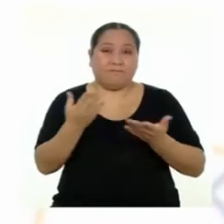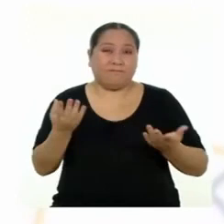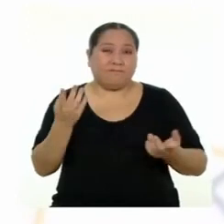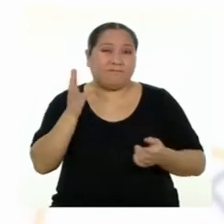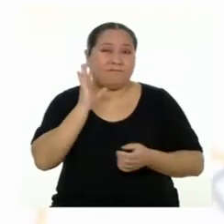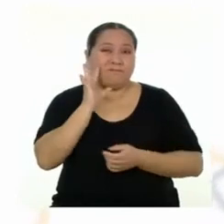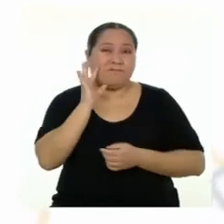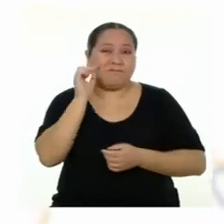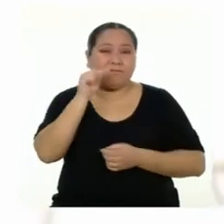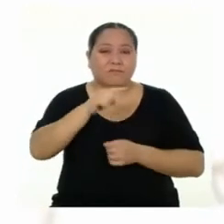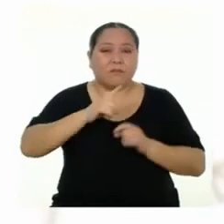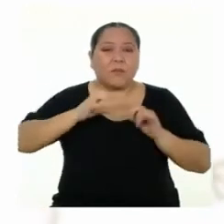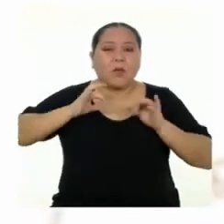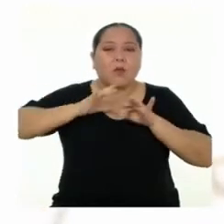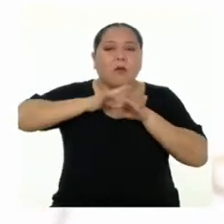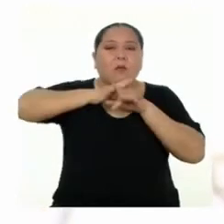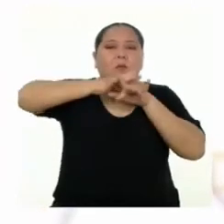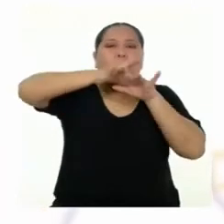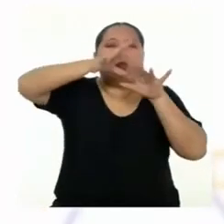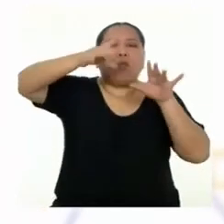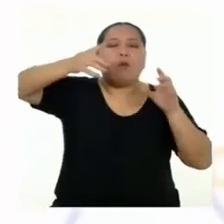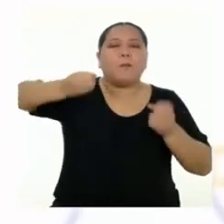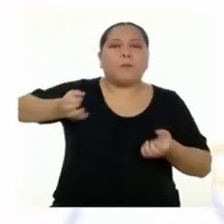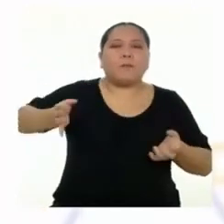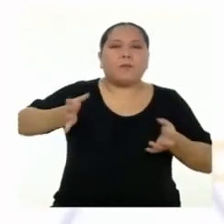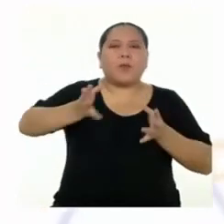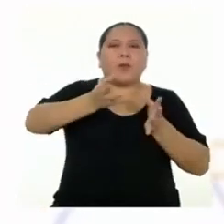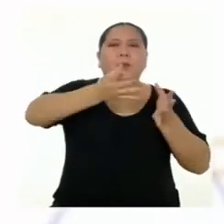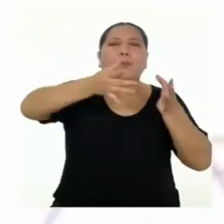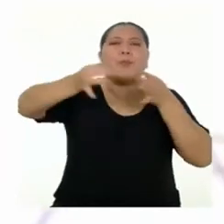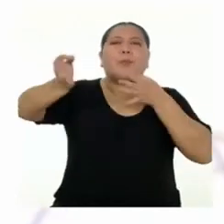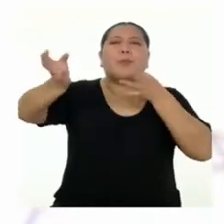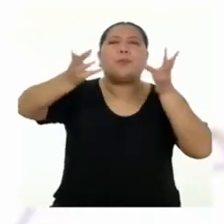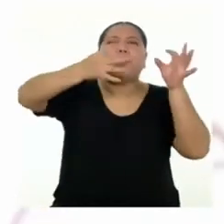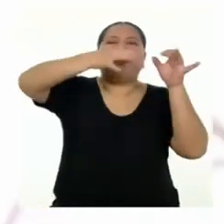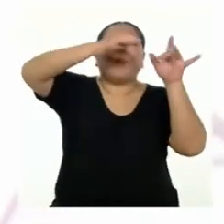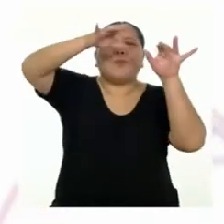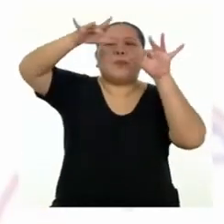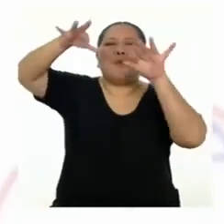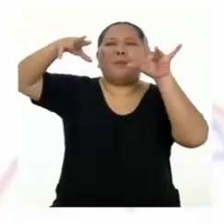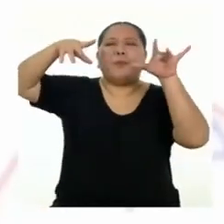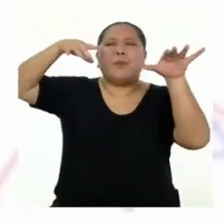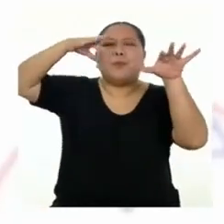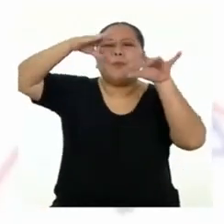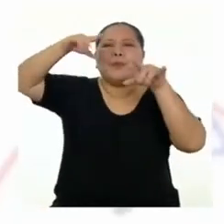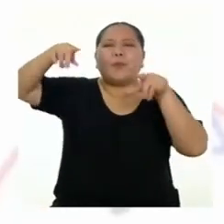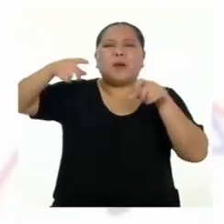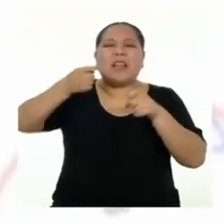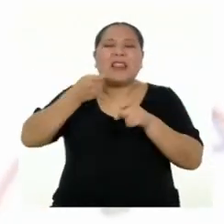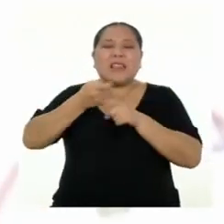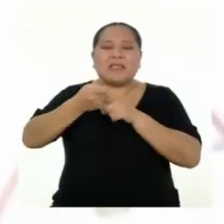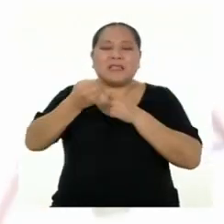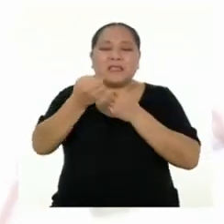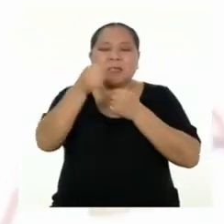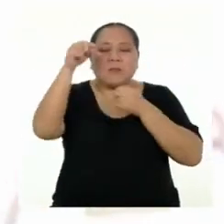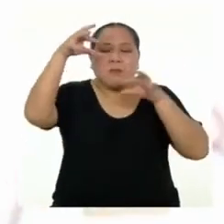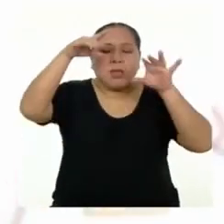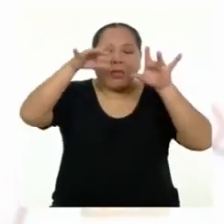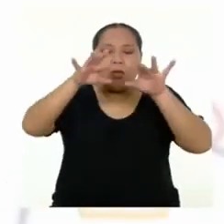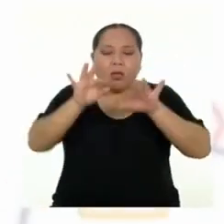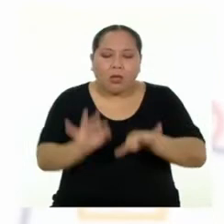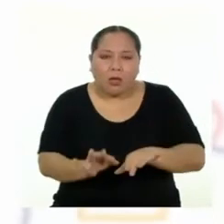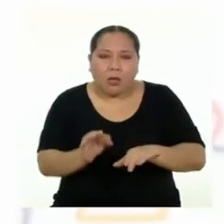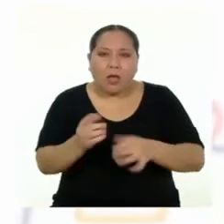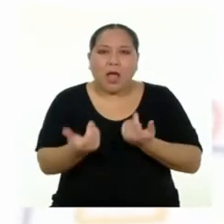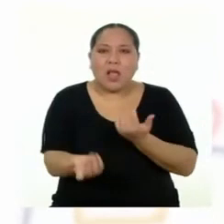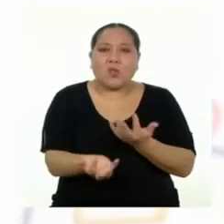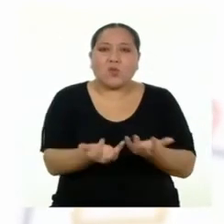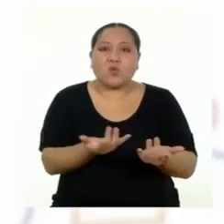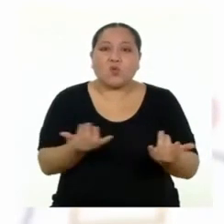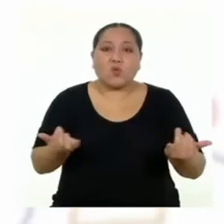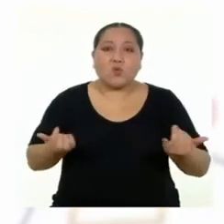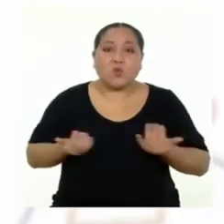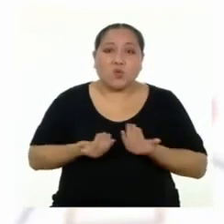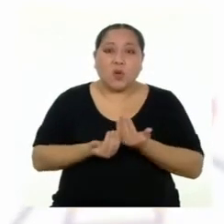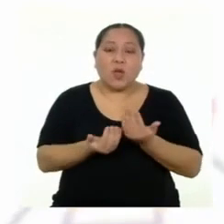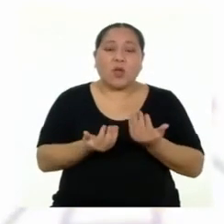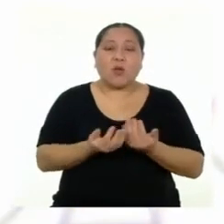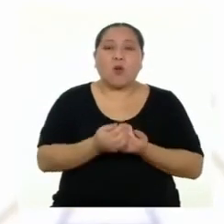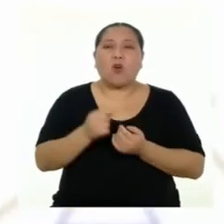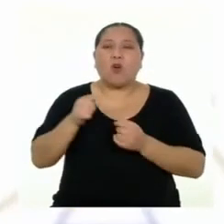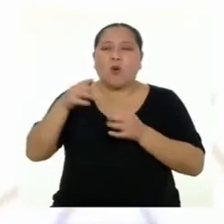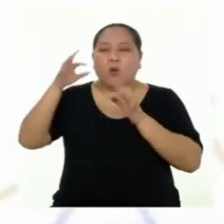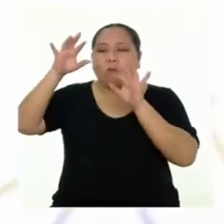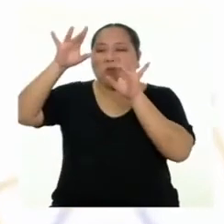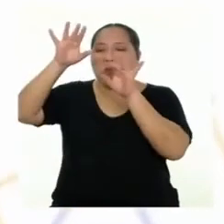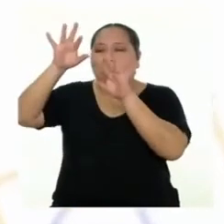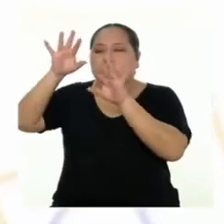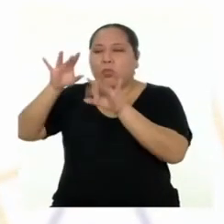tóxicos se dispersan por el aire y pueden afectar incluso al suelo y hasta el agua que se consume. Increíble